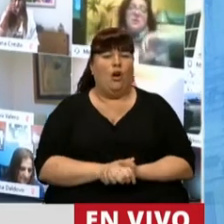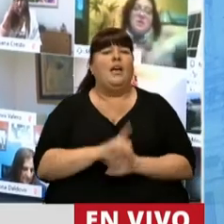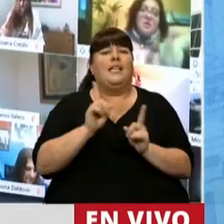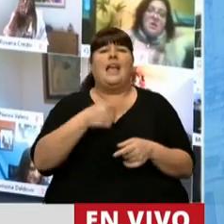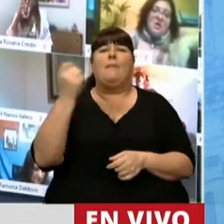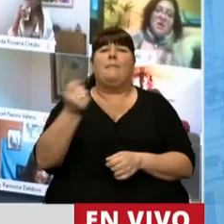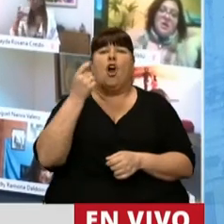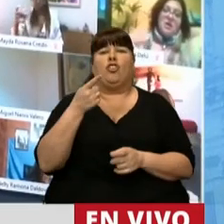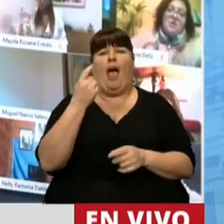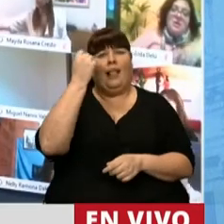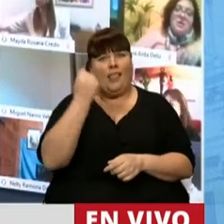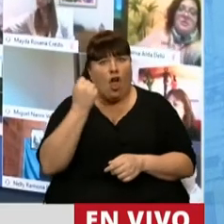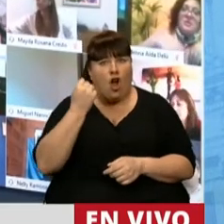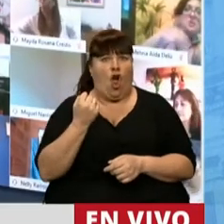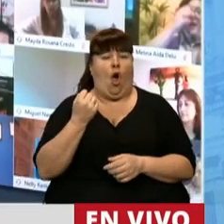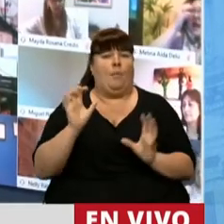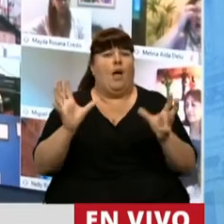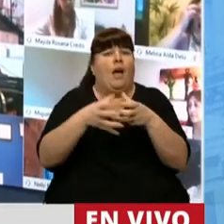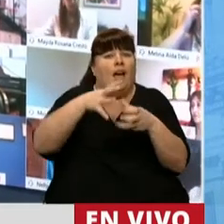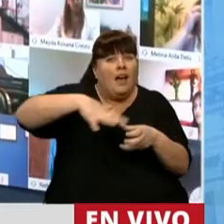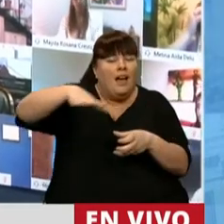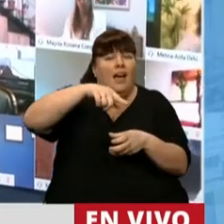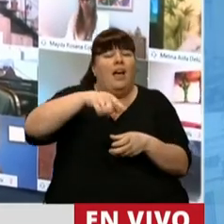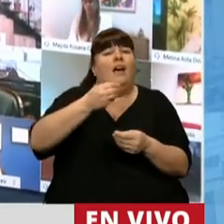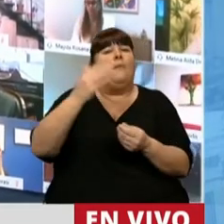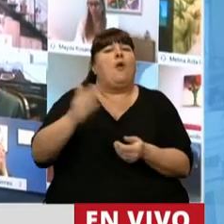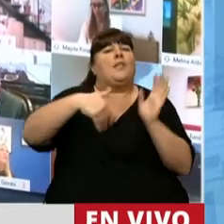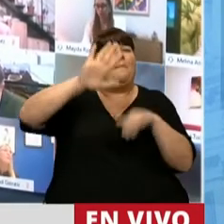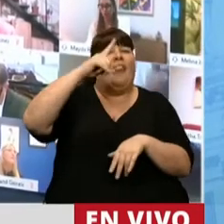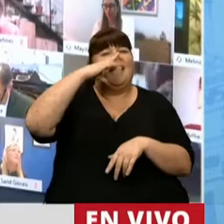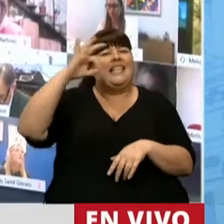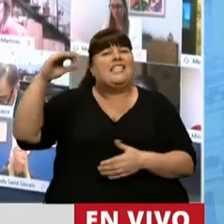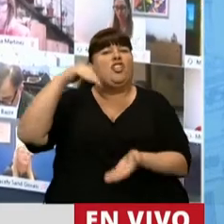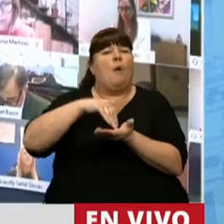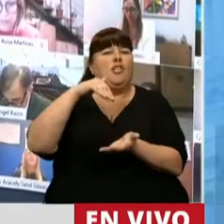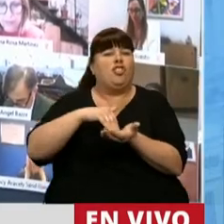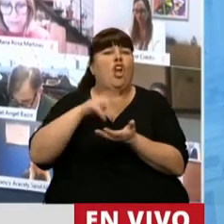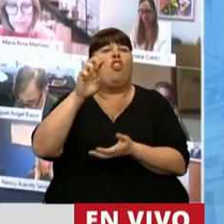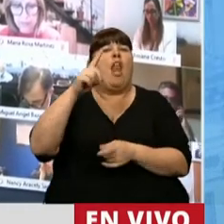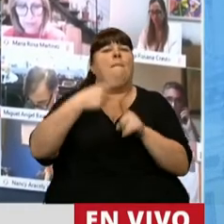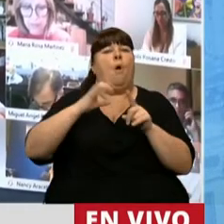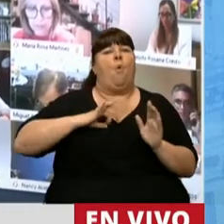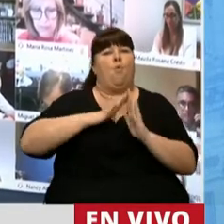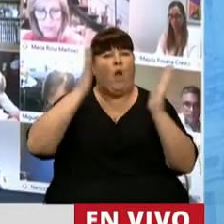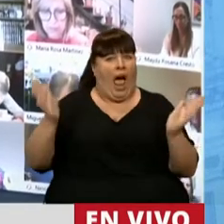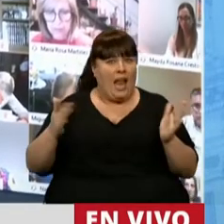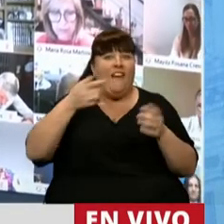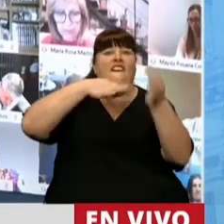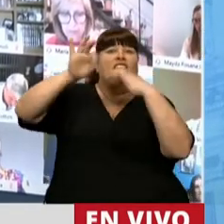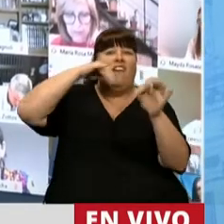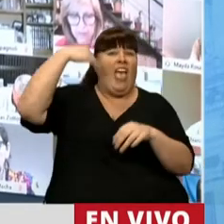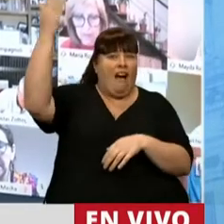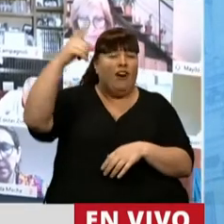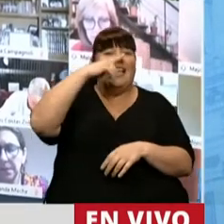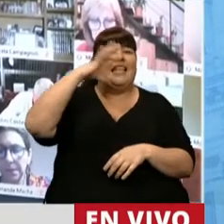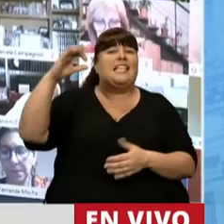importancia también económica de un sector que produce más de 700 millones de dólares al año, que exporta más de 700